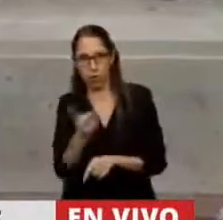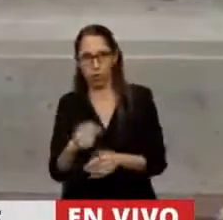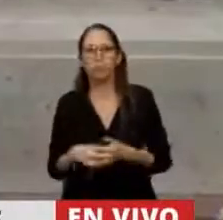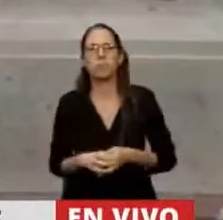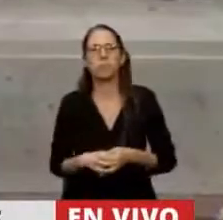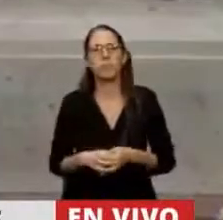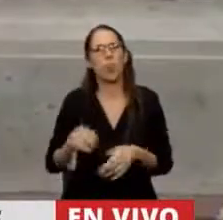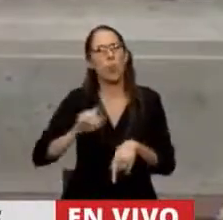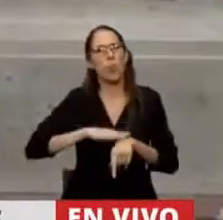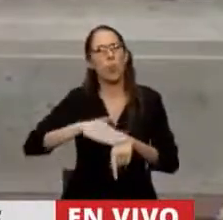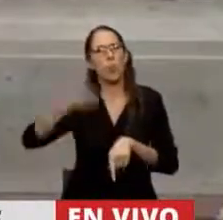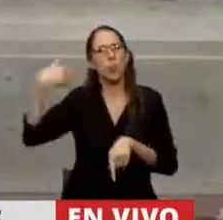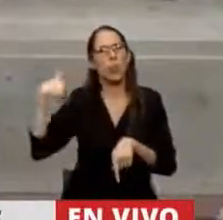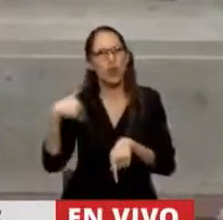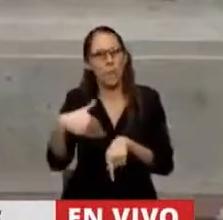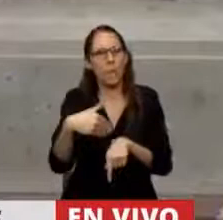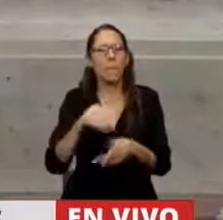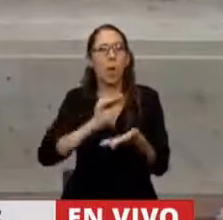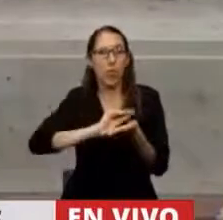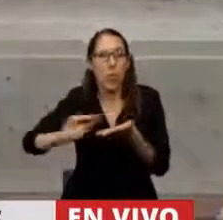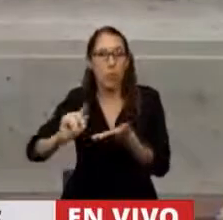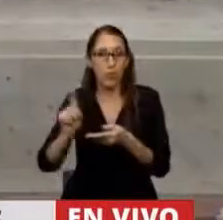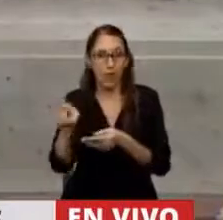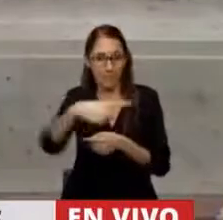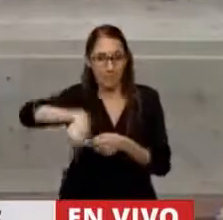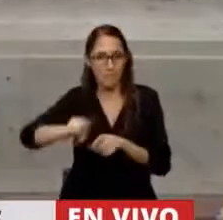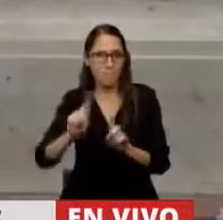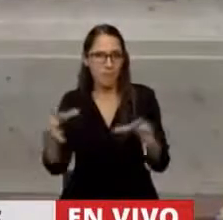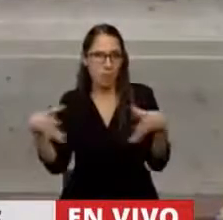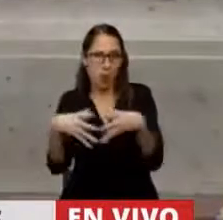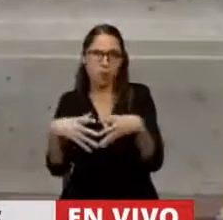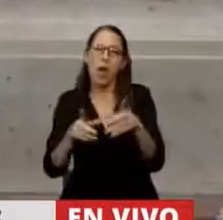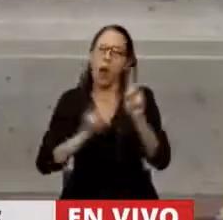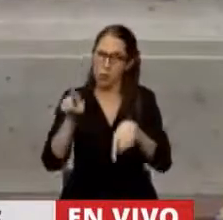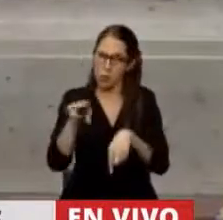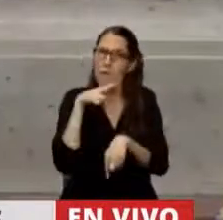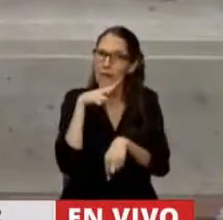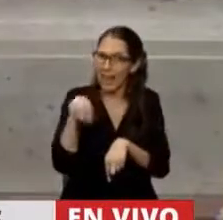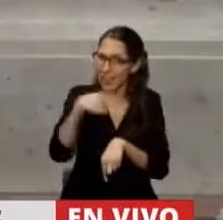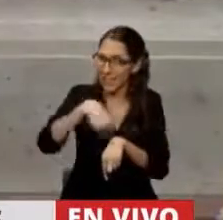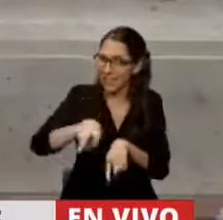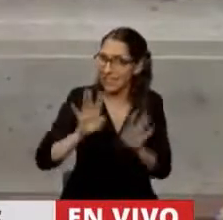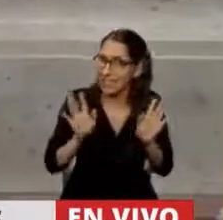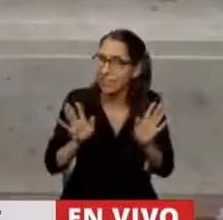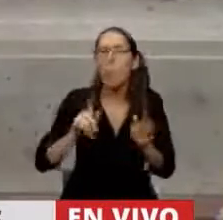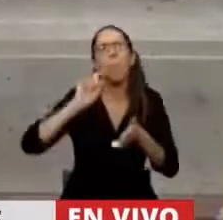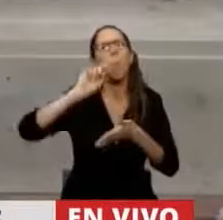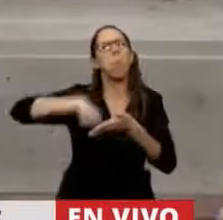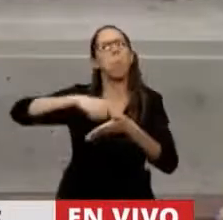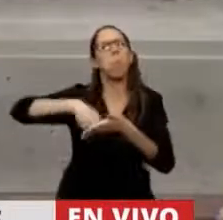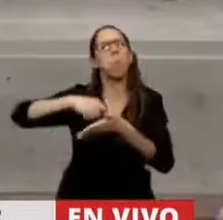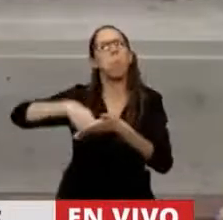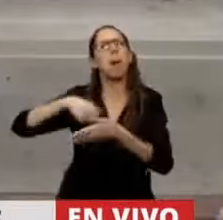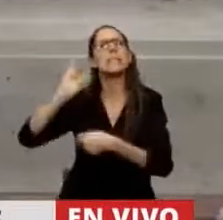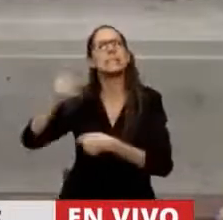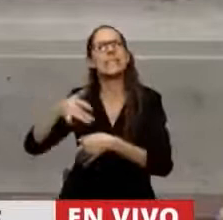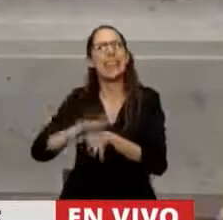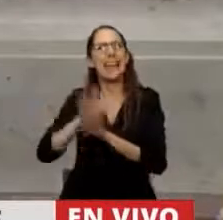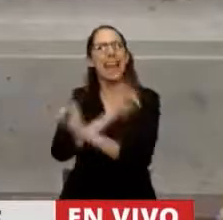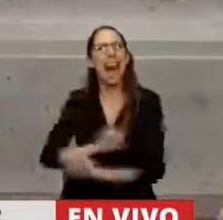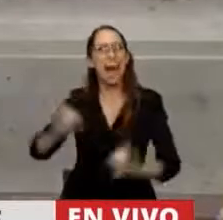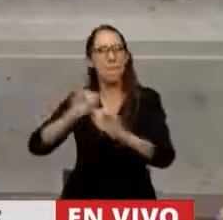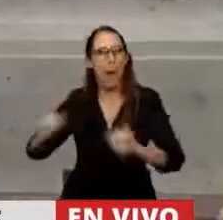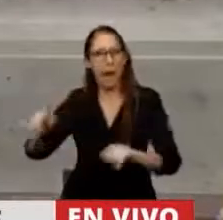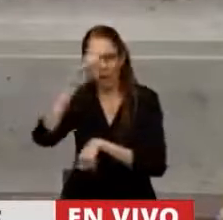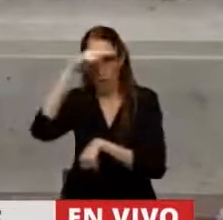de estos bloques, diputados verdes, diputadas verdes, firmaban el proyecto de la campaña nacional